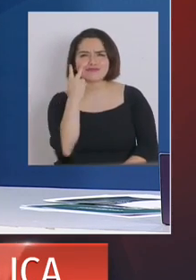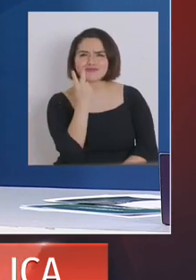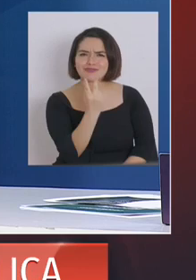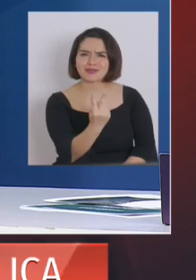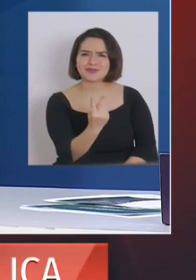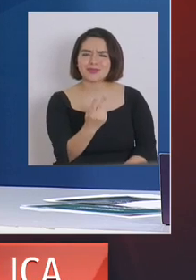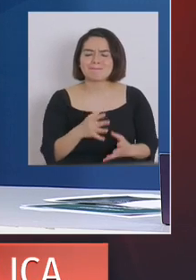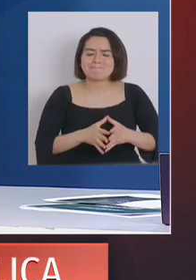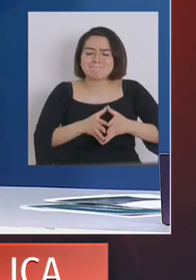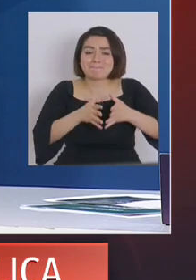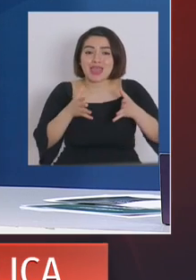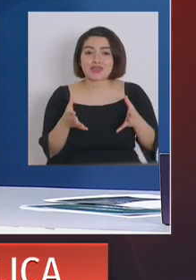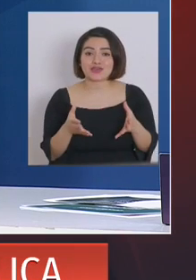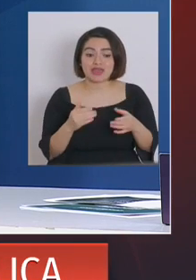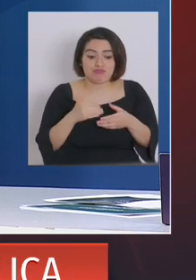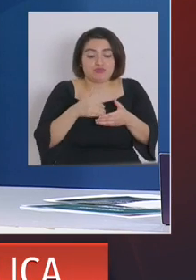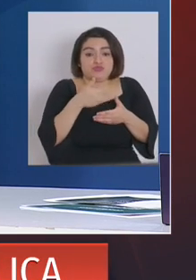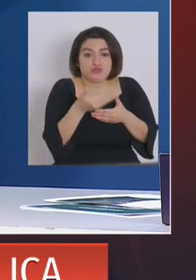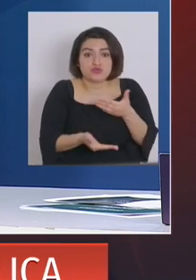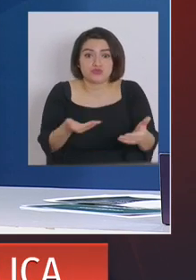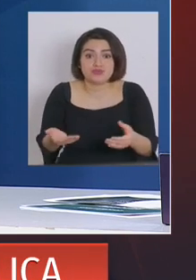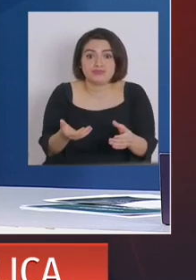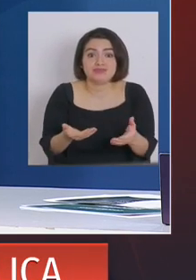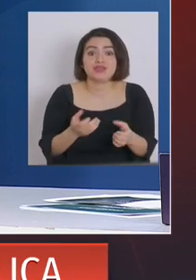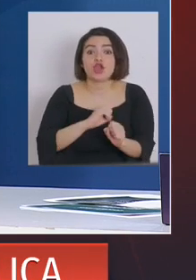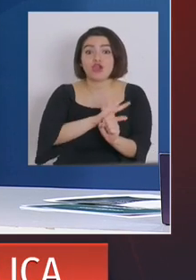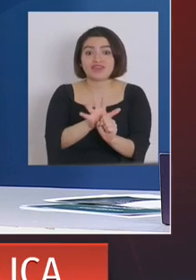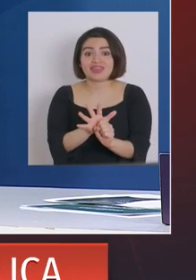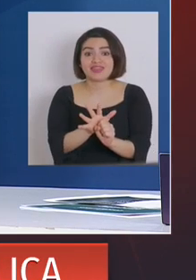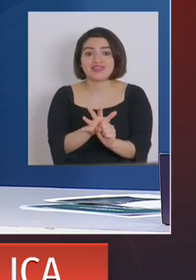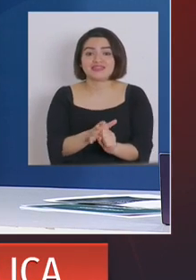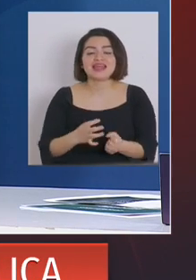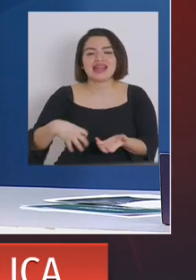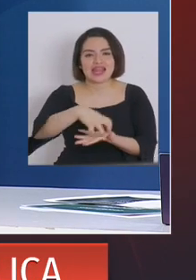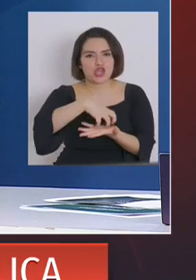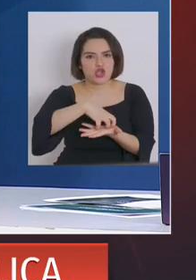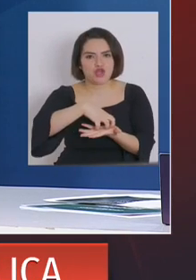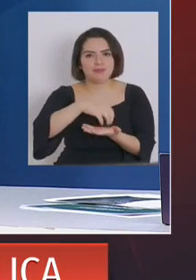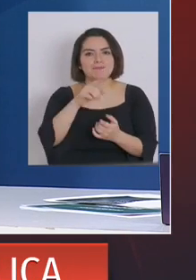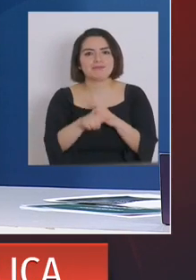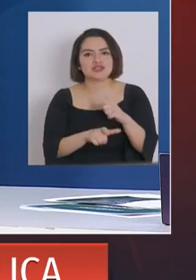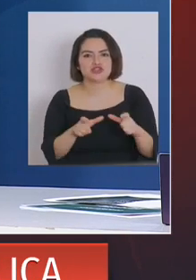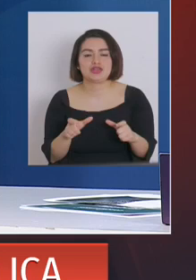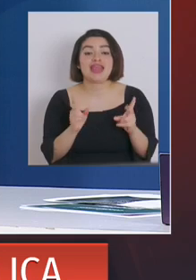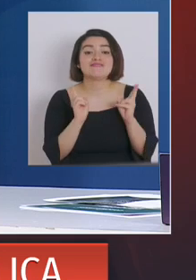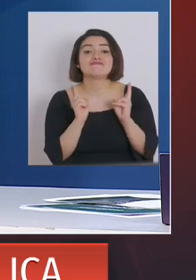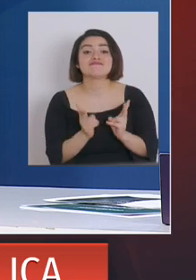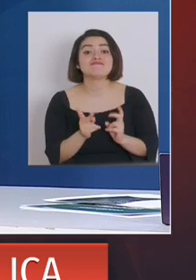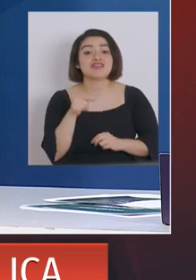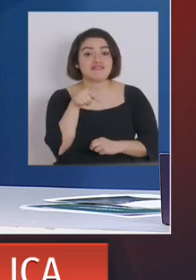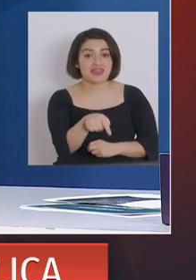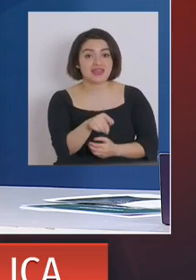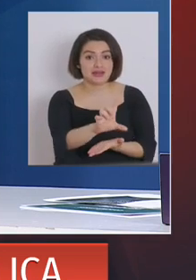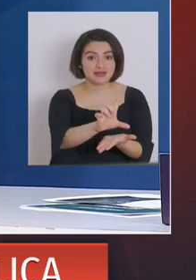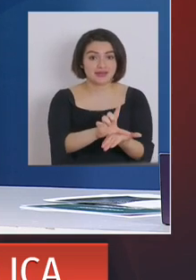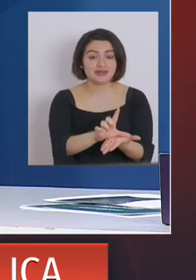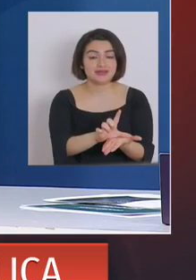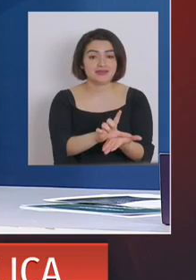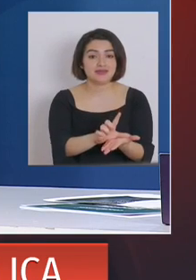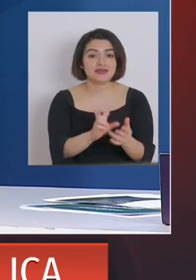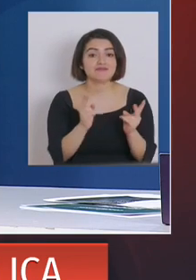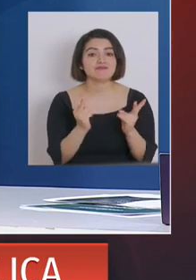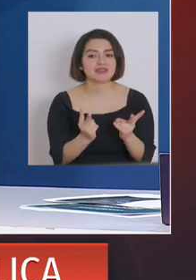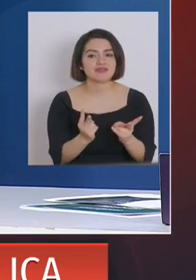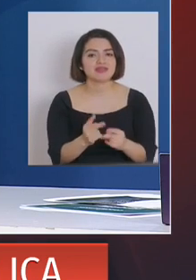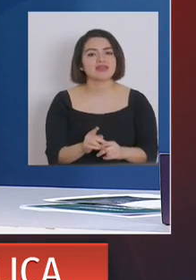la mayoría de los casos de los brotes que tenemos son de la región, son personas que viven en la región y viven ahí,